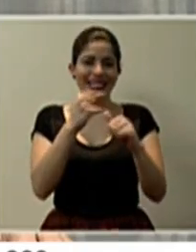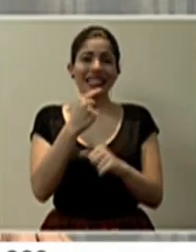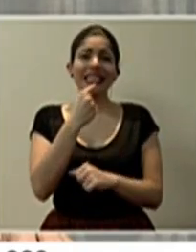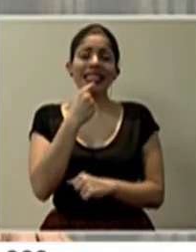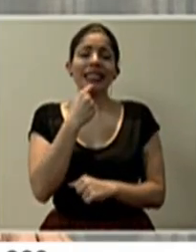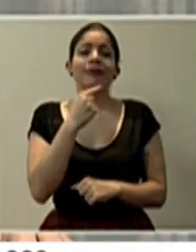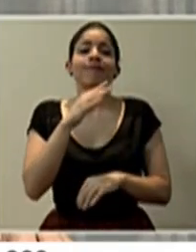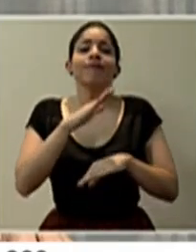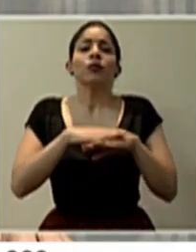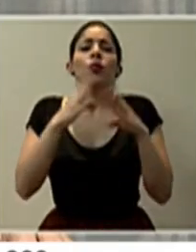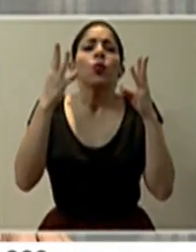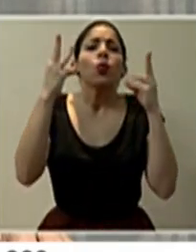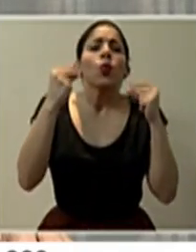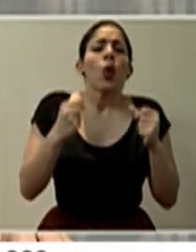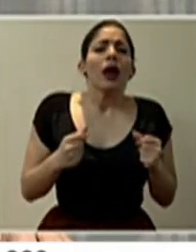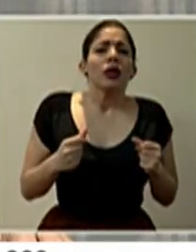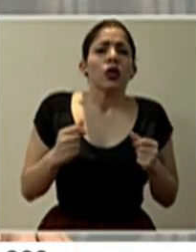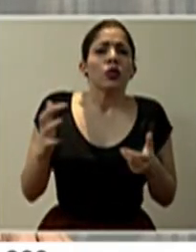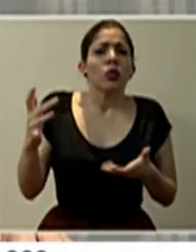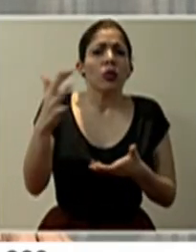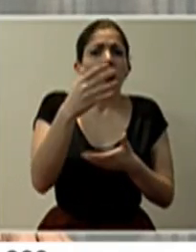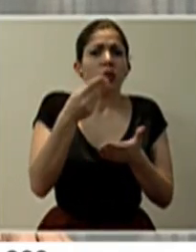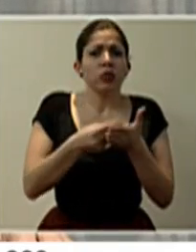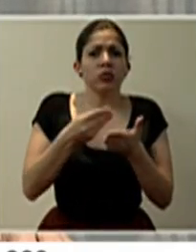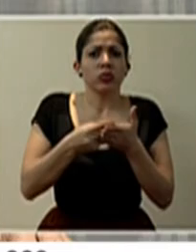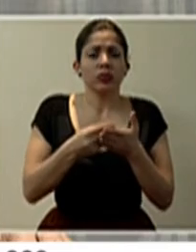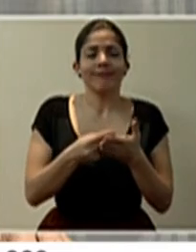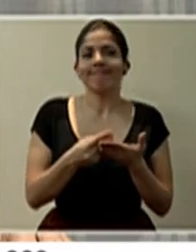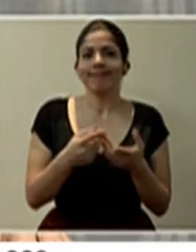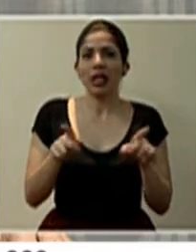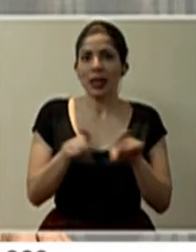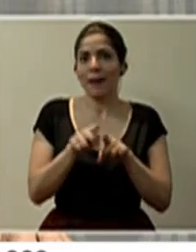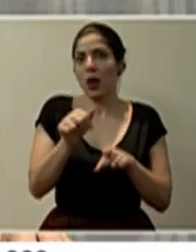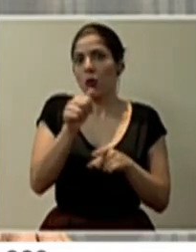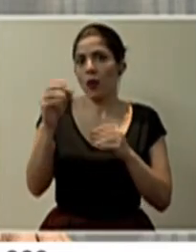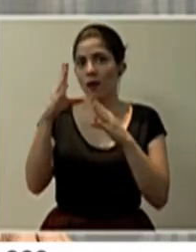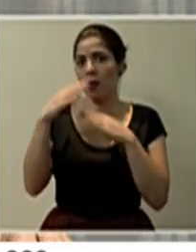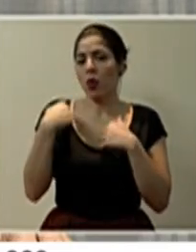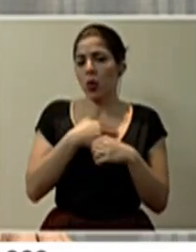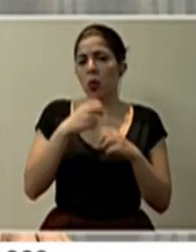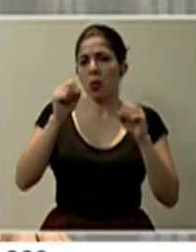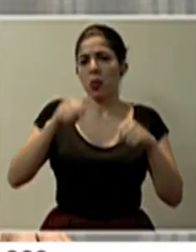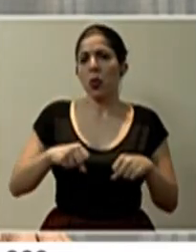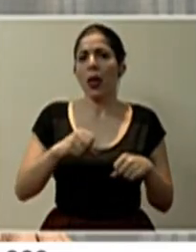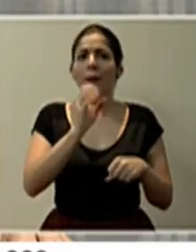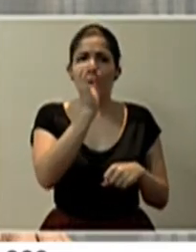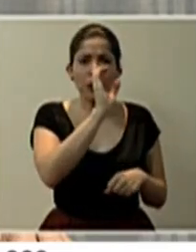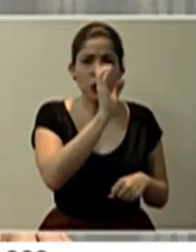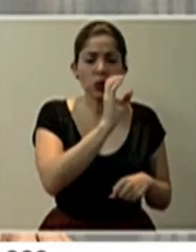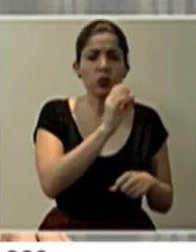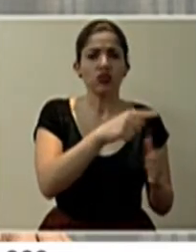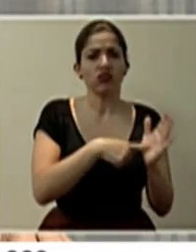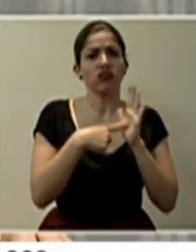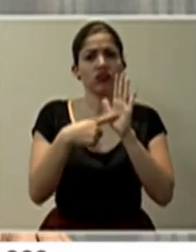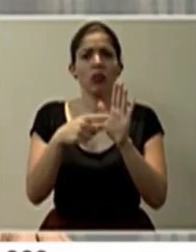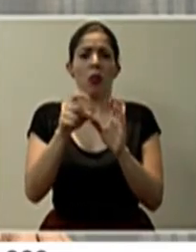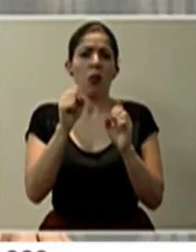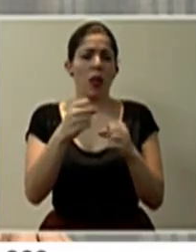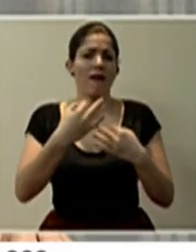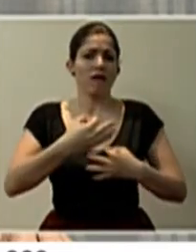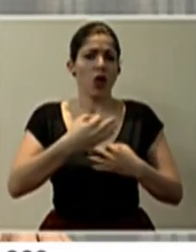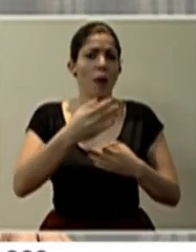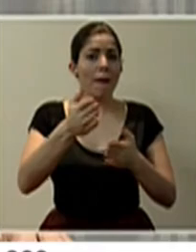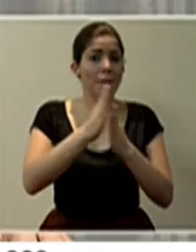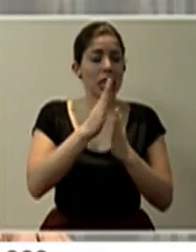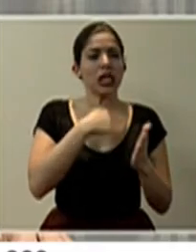hablaba respecto a la cuantificación de la recolección, también es otro dato que podríamos buscarlo, lo pueden pedir formalmente, pues para